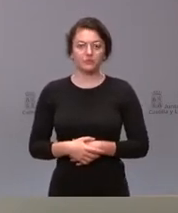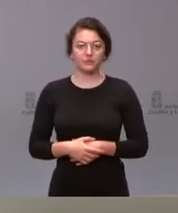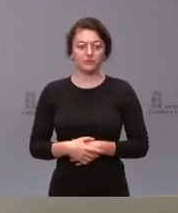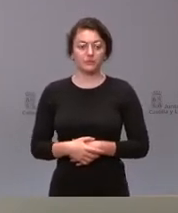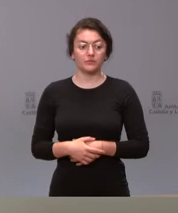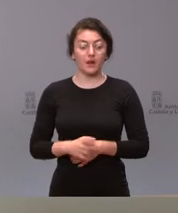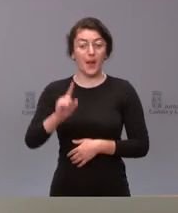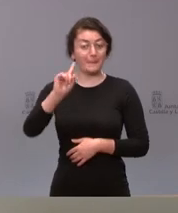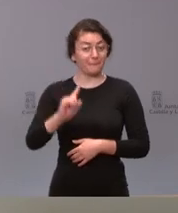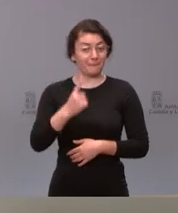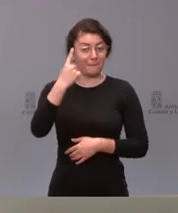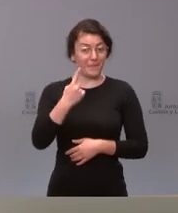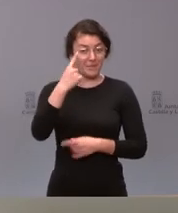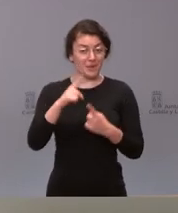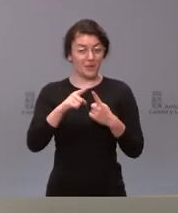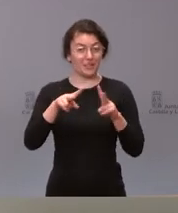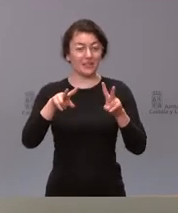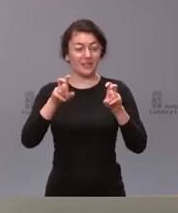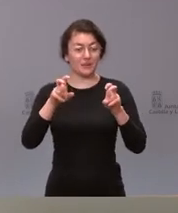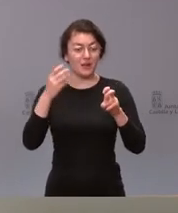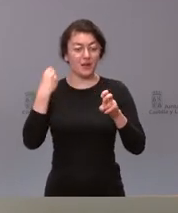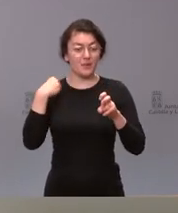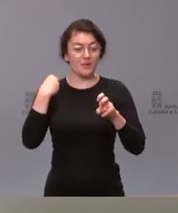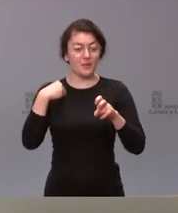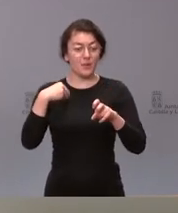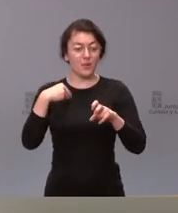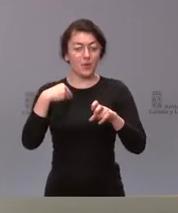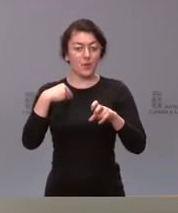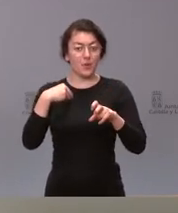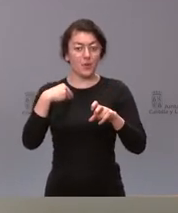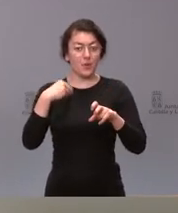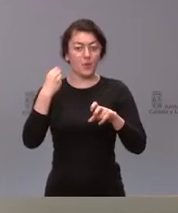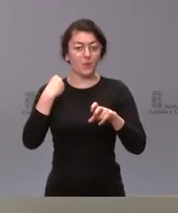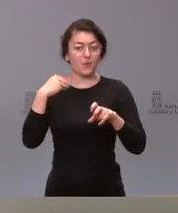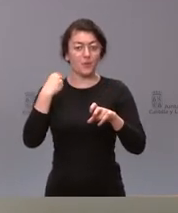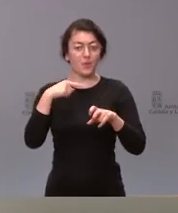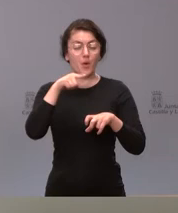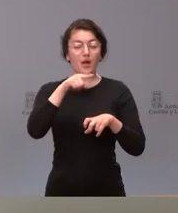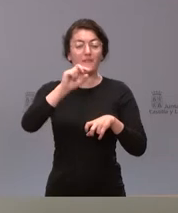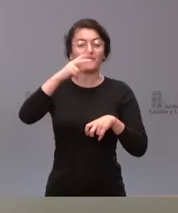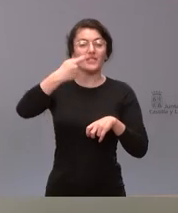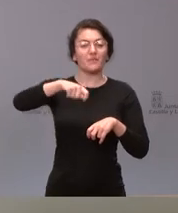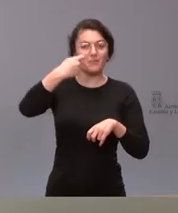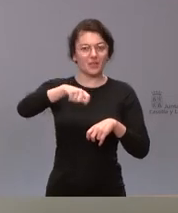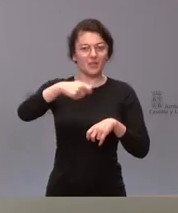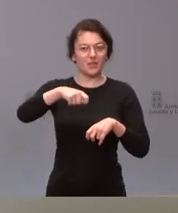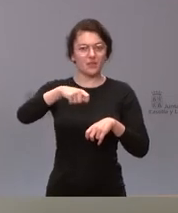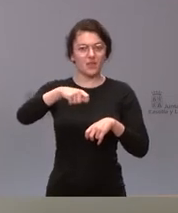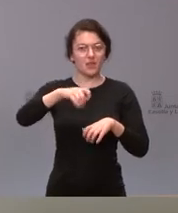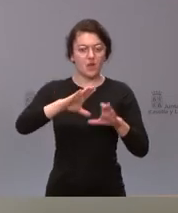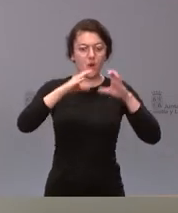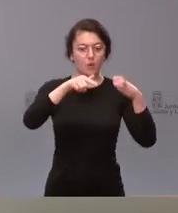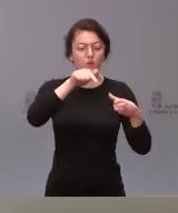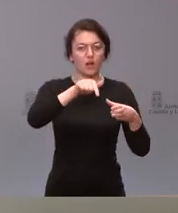El primero de los asuntos la comisión delegada efectivamente pasa a ser presidida por el vicepresidente de la Junta de Castilla y León es un órgano colegiado y como tal actúa